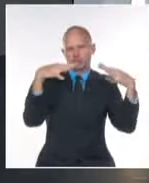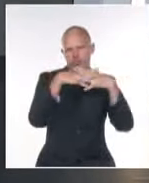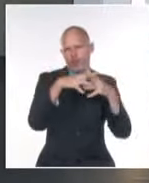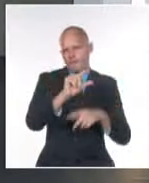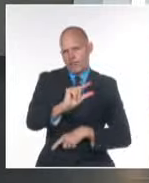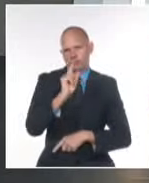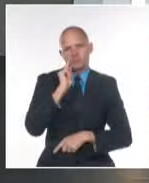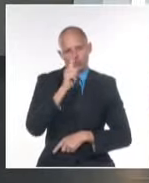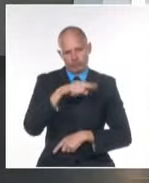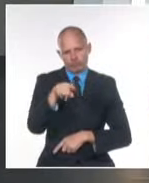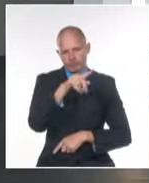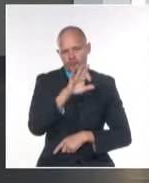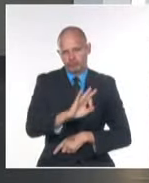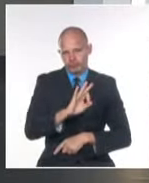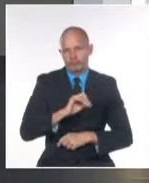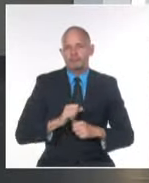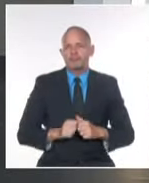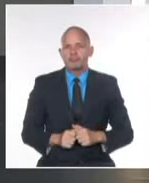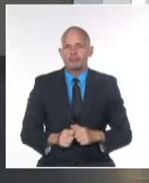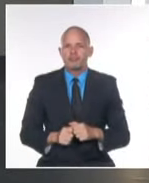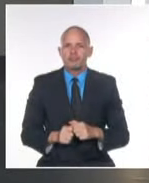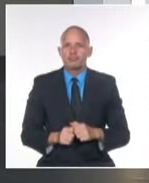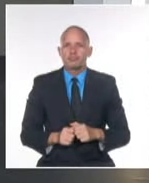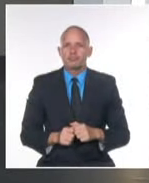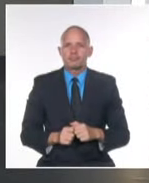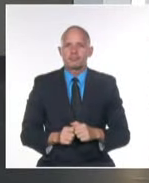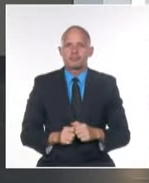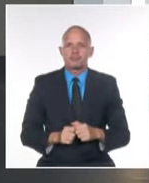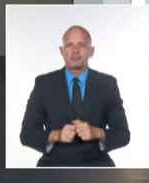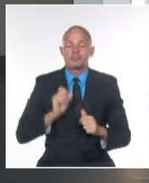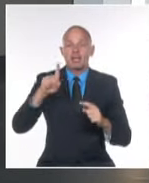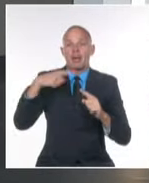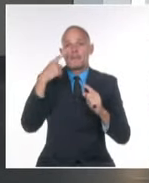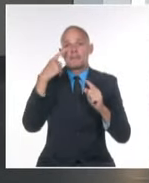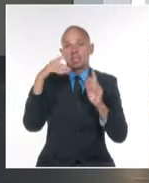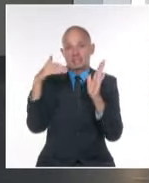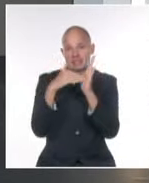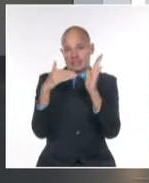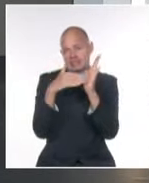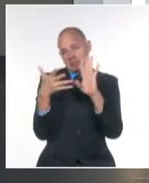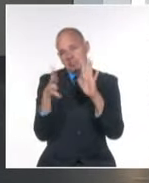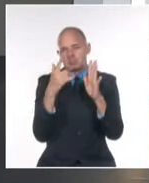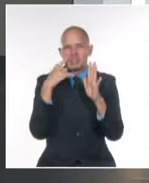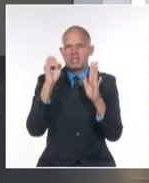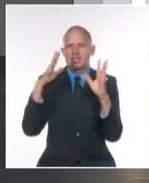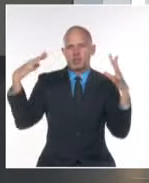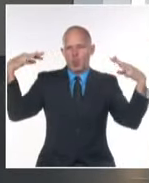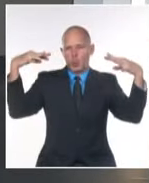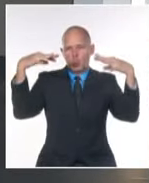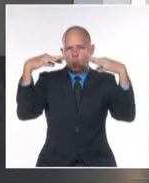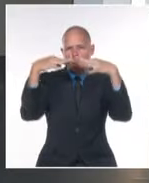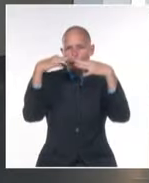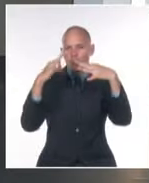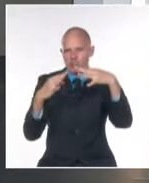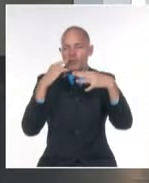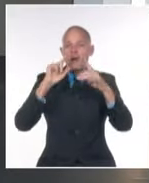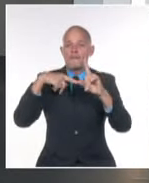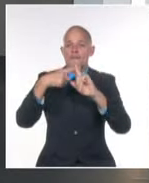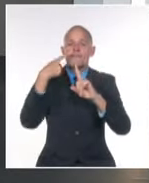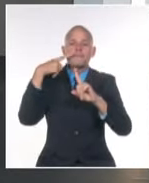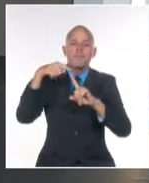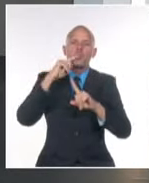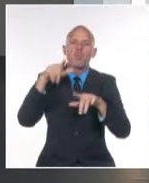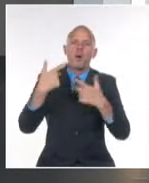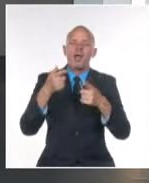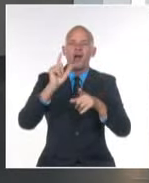nubosidad soleada a la mañana en el resto del país. Desde el final de la mañana estará parcialmente nublado y se nublará en localidades